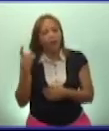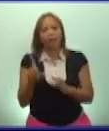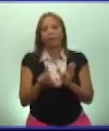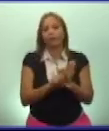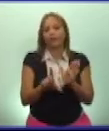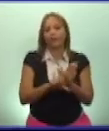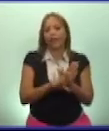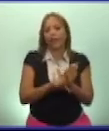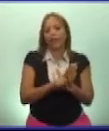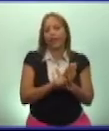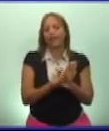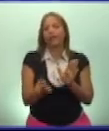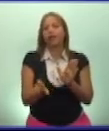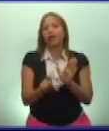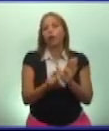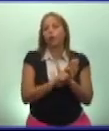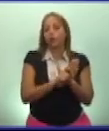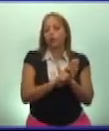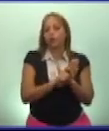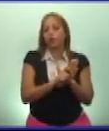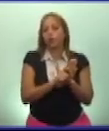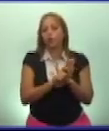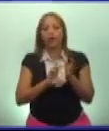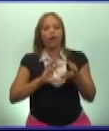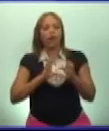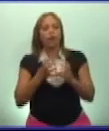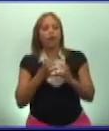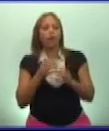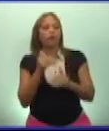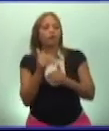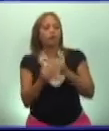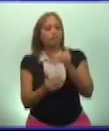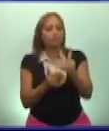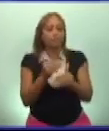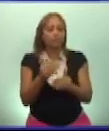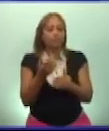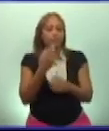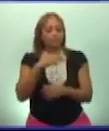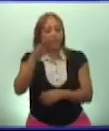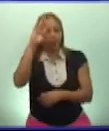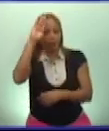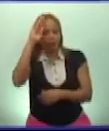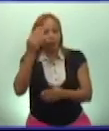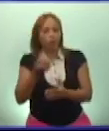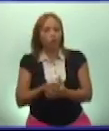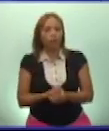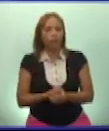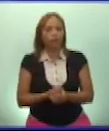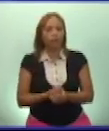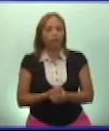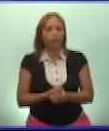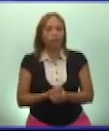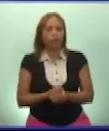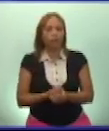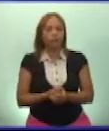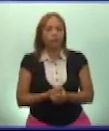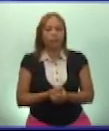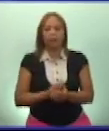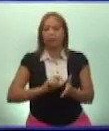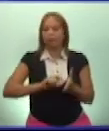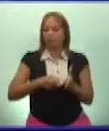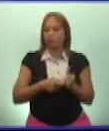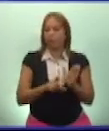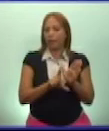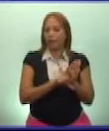de la constitución, de la manera de proceder de nuestro país para firmar las